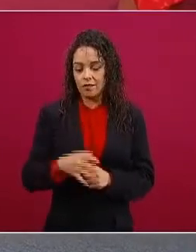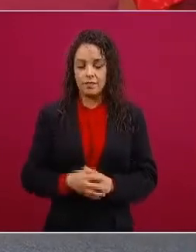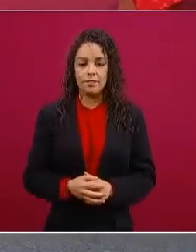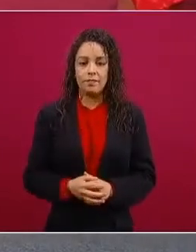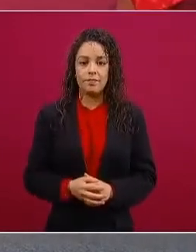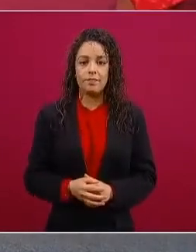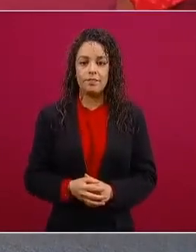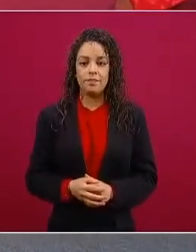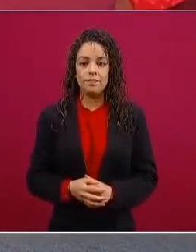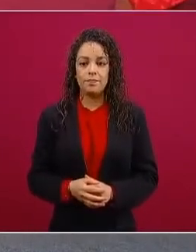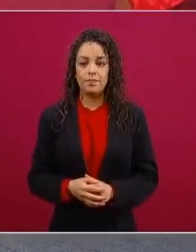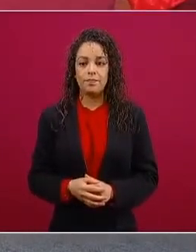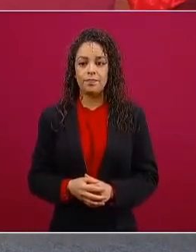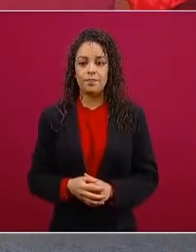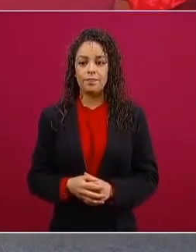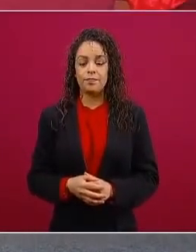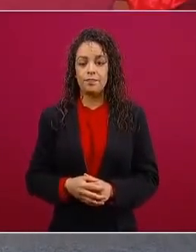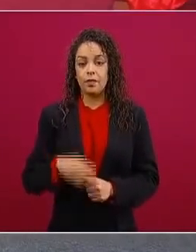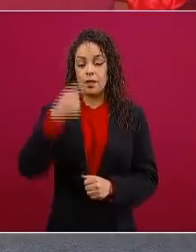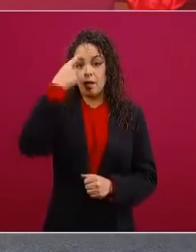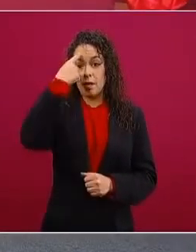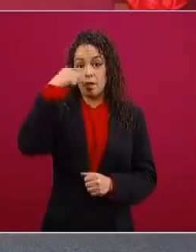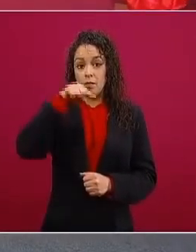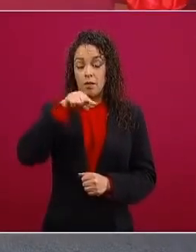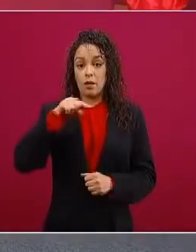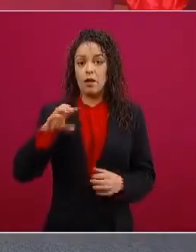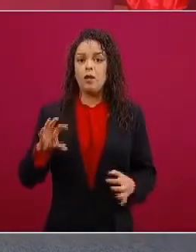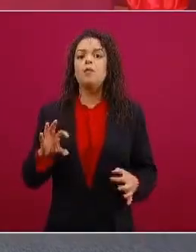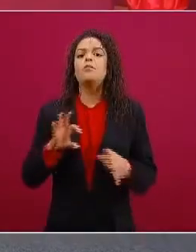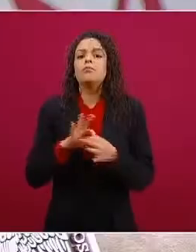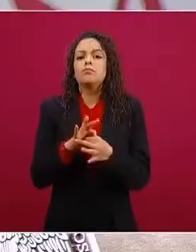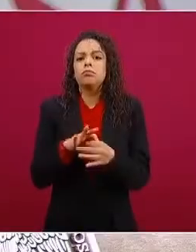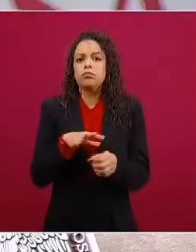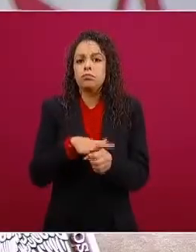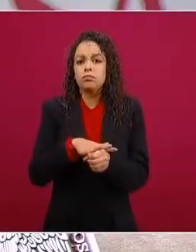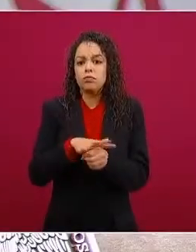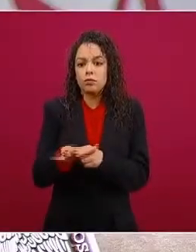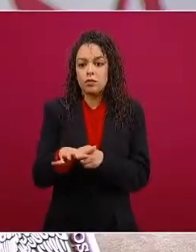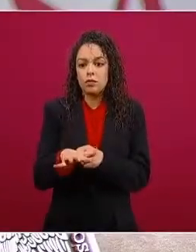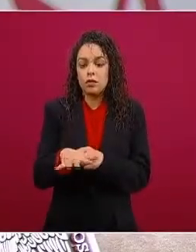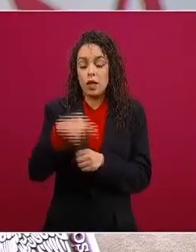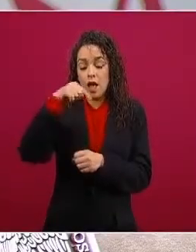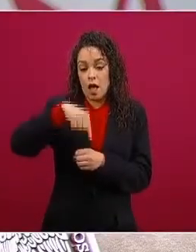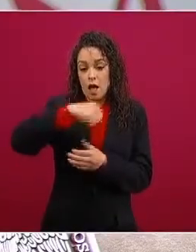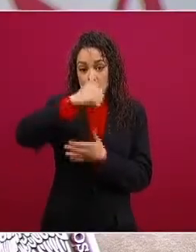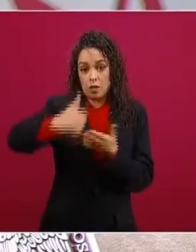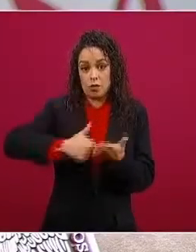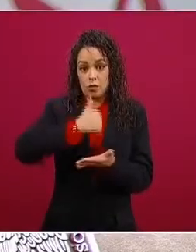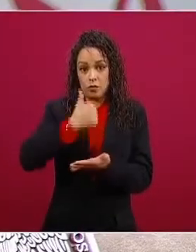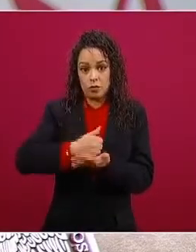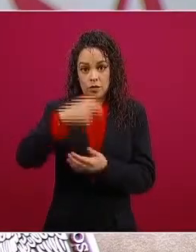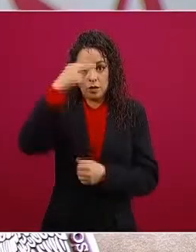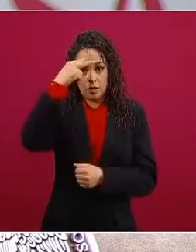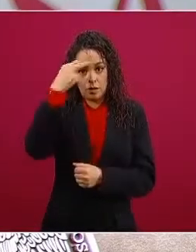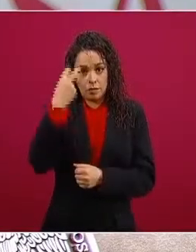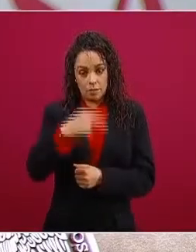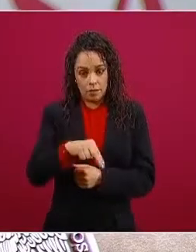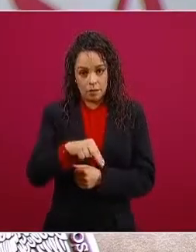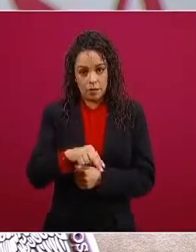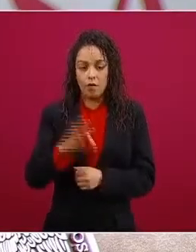en lo que corresponde a la proyección en la Ciudad de México puede cambiar